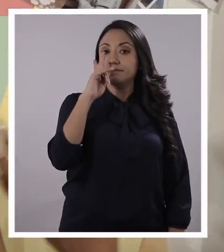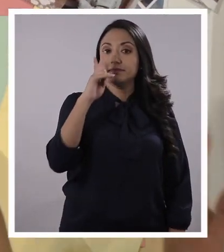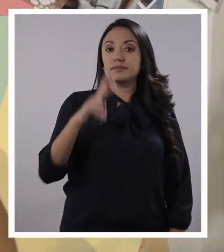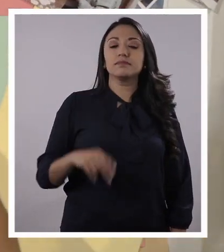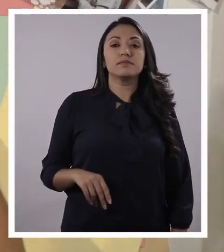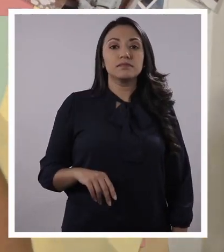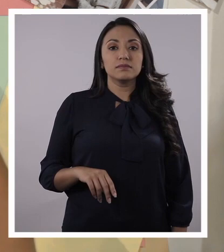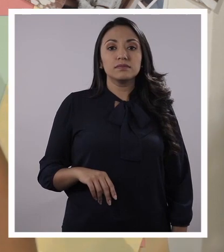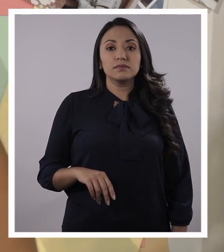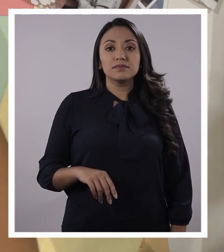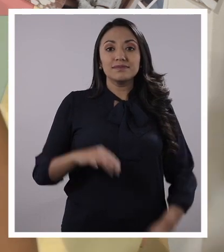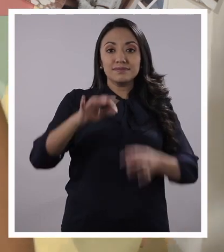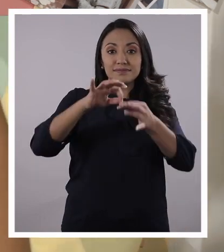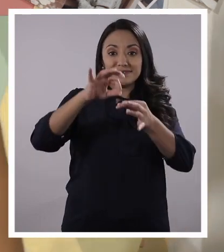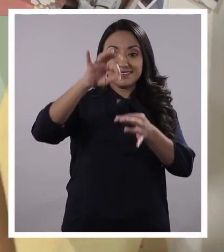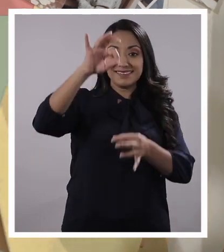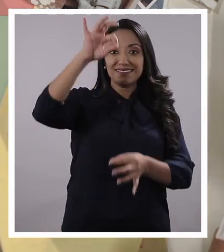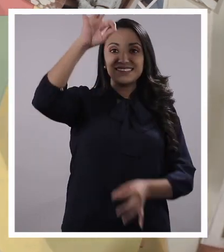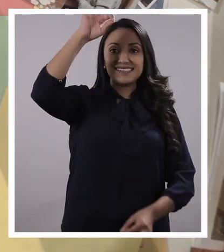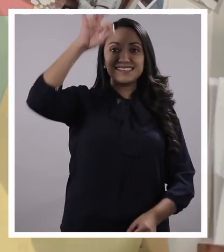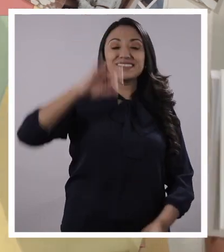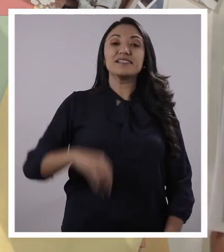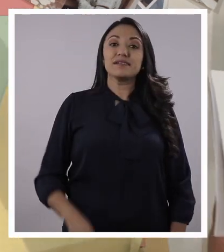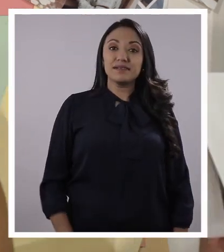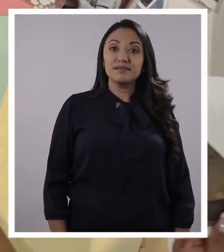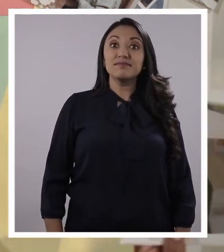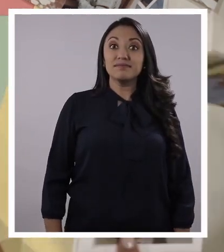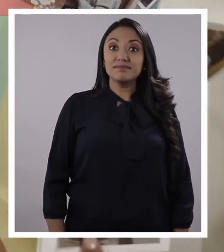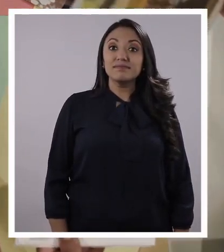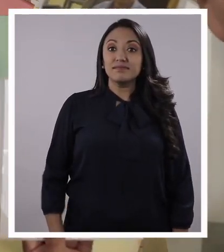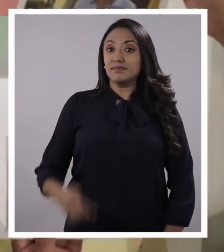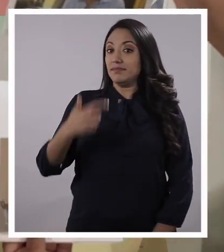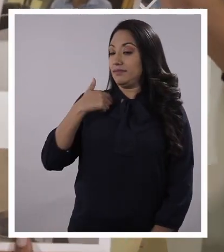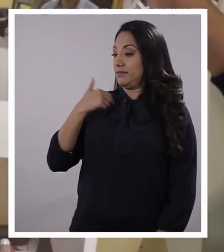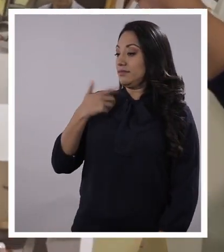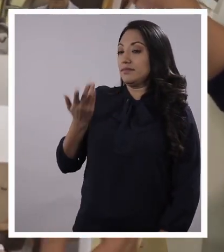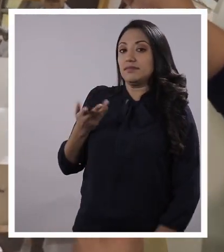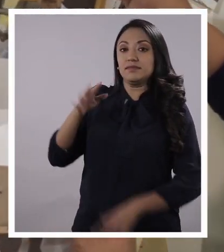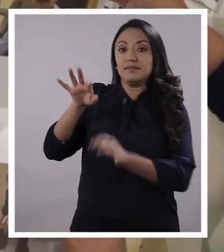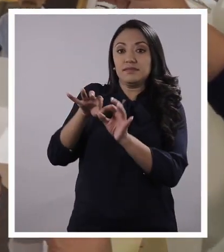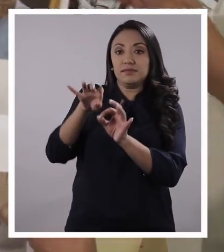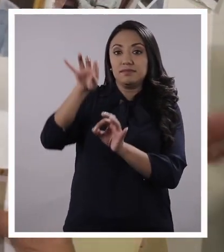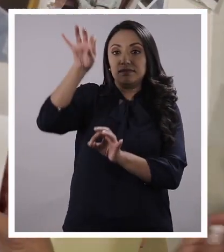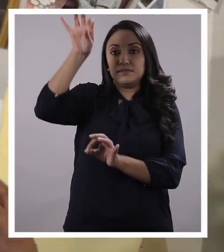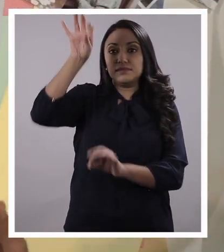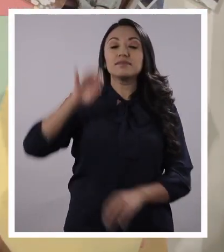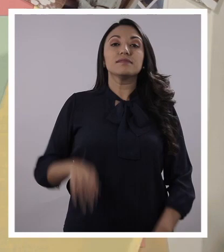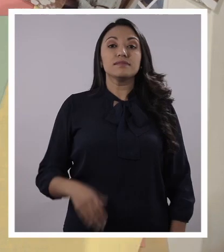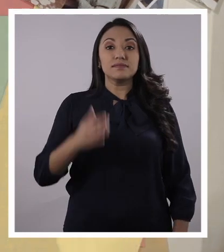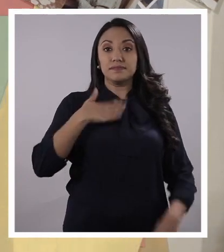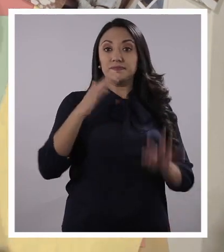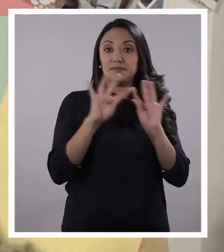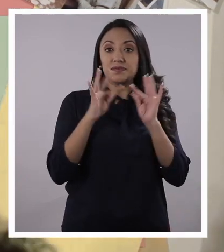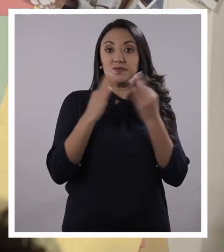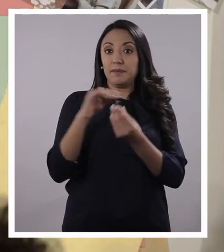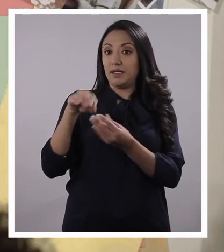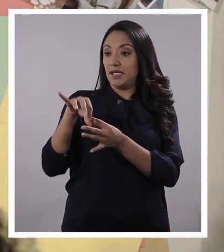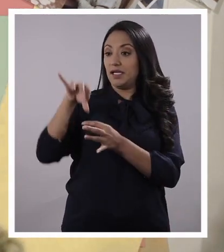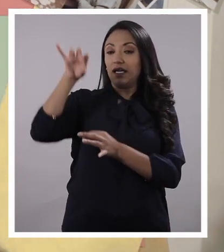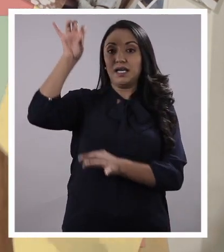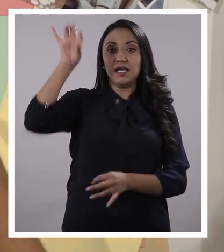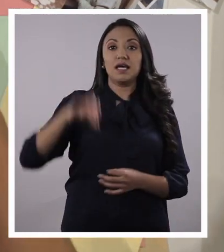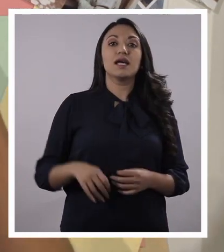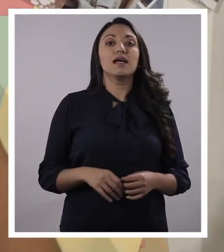Muy bien. Qué hermoso ciletro. Y yo también ya tengo aquí las fotos de mi familia. Guau.